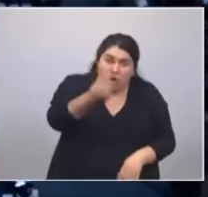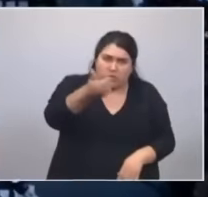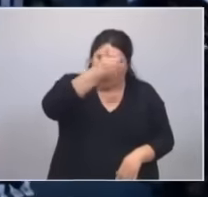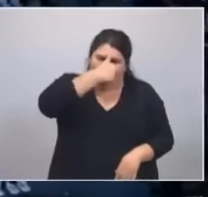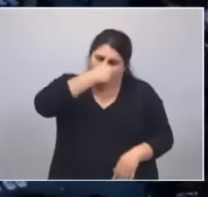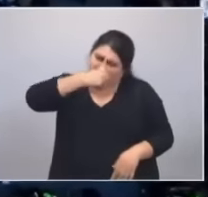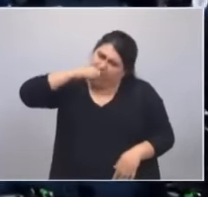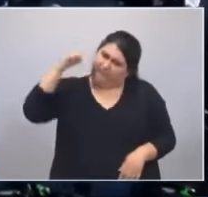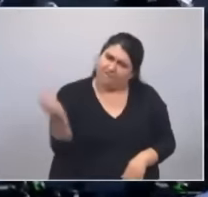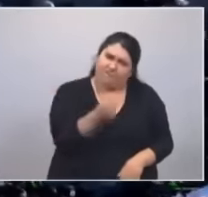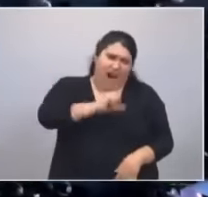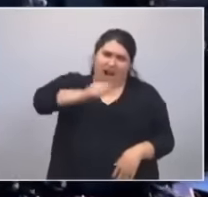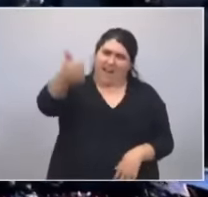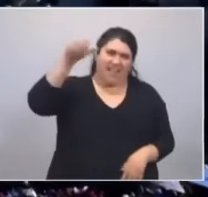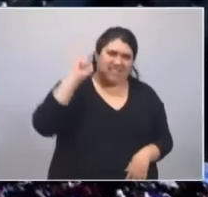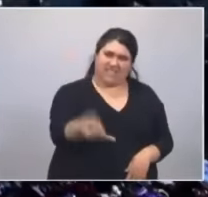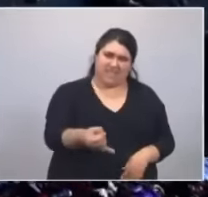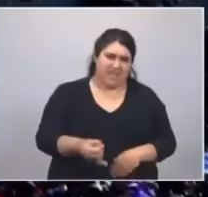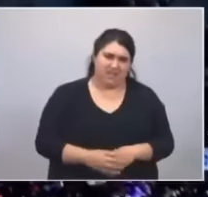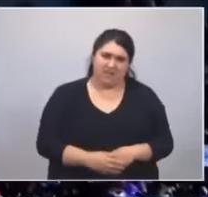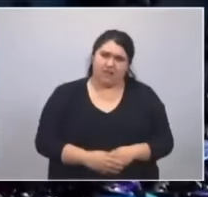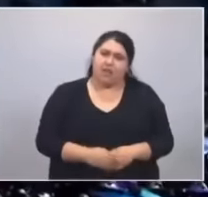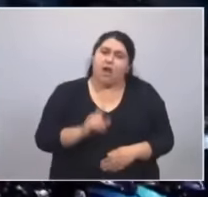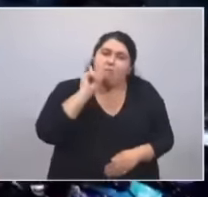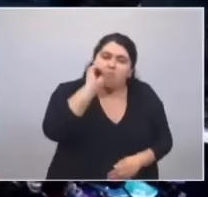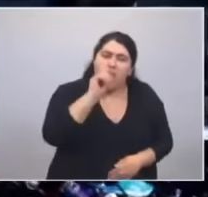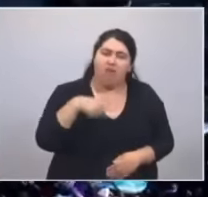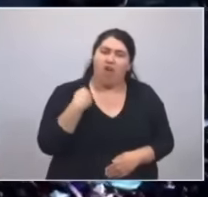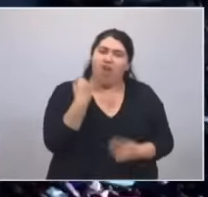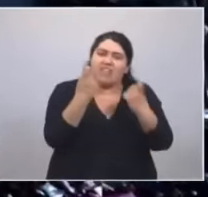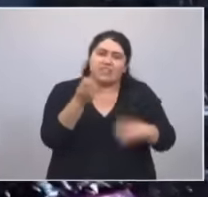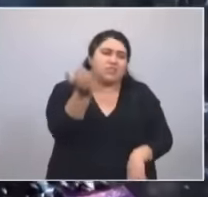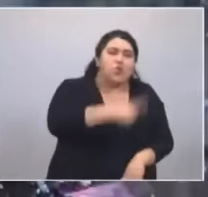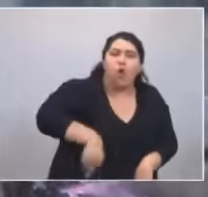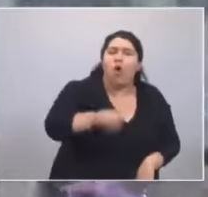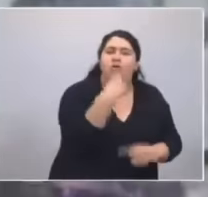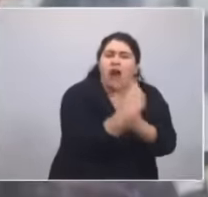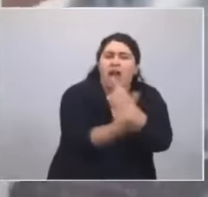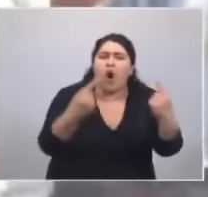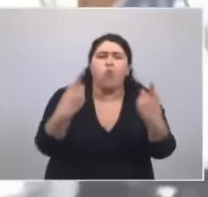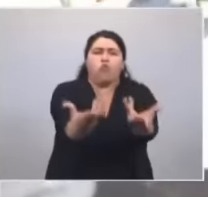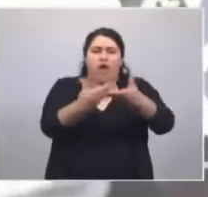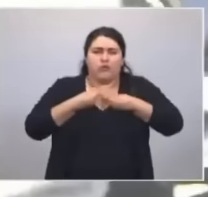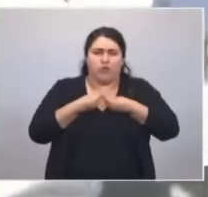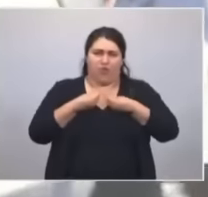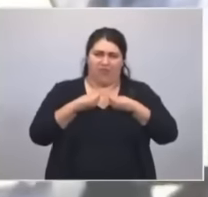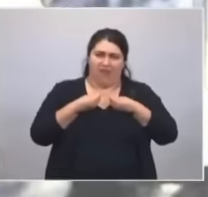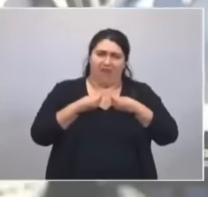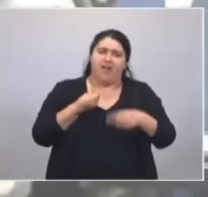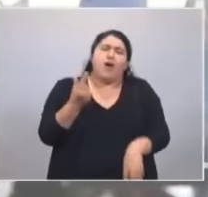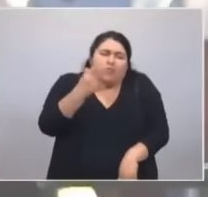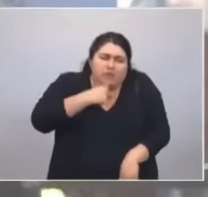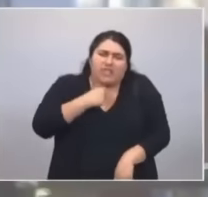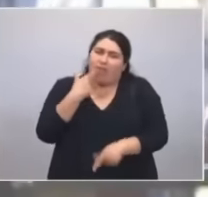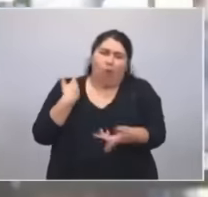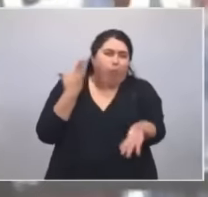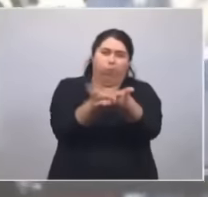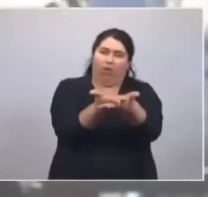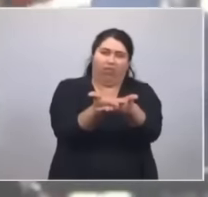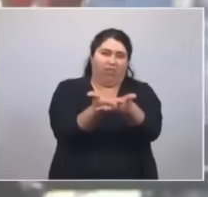pero necesito de la ayuda de cada uno de ustedes, por eso les quiero pedir